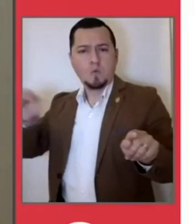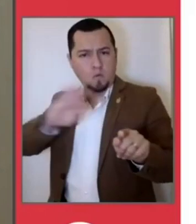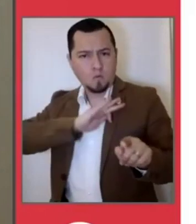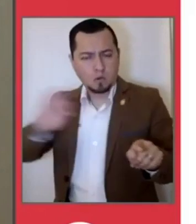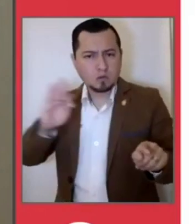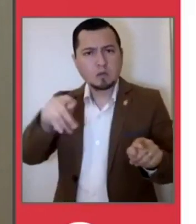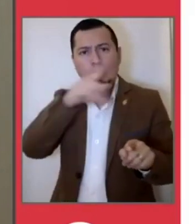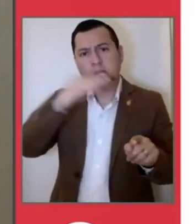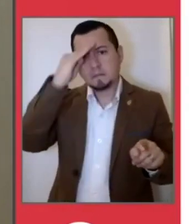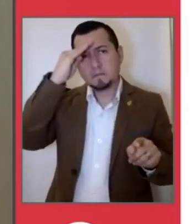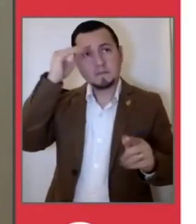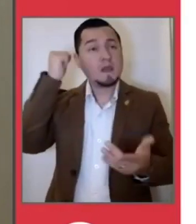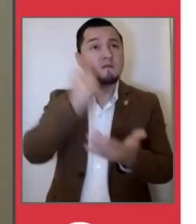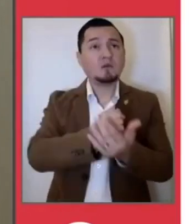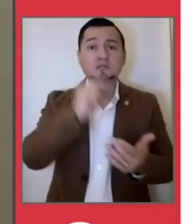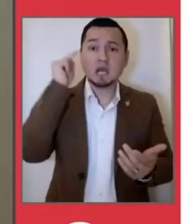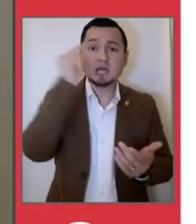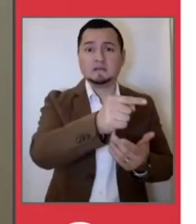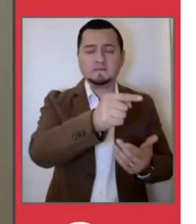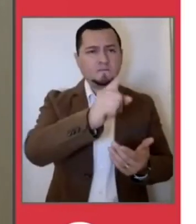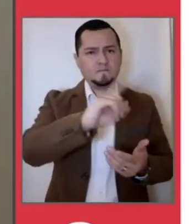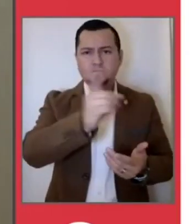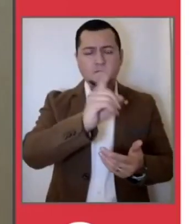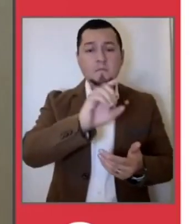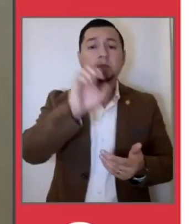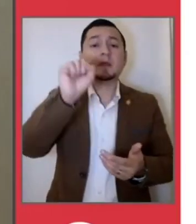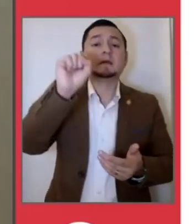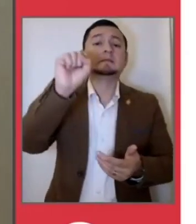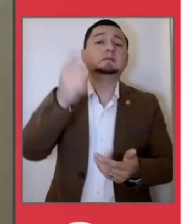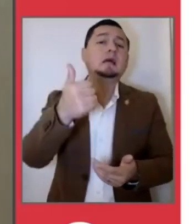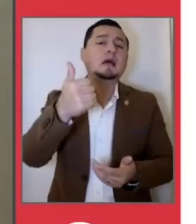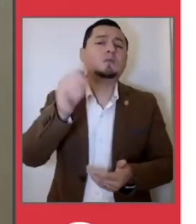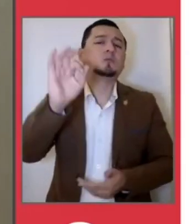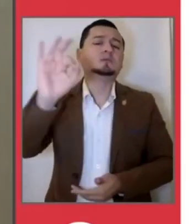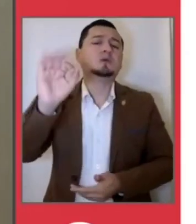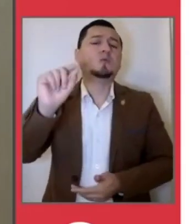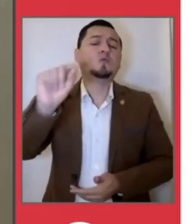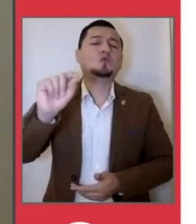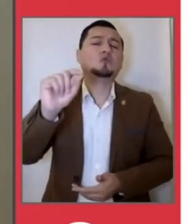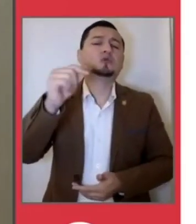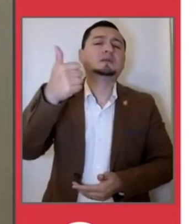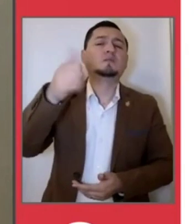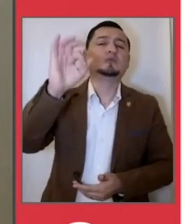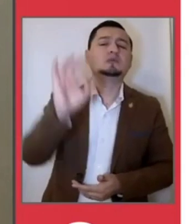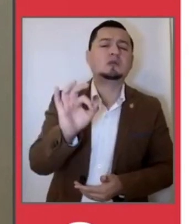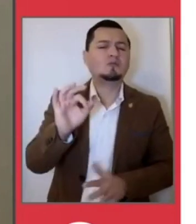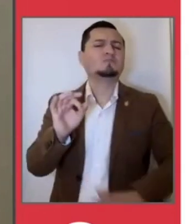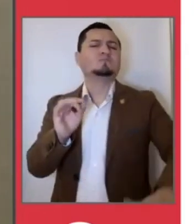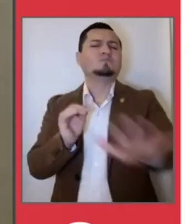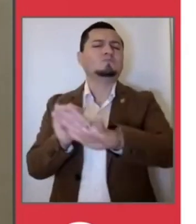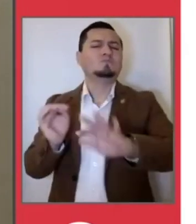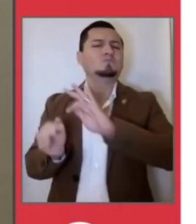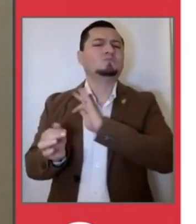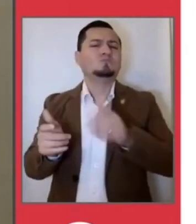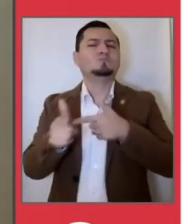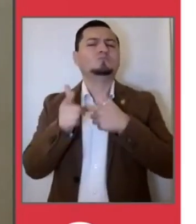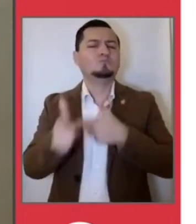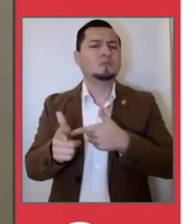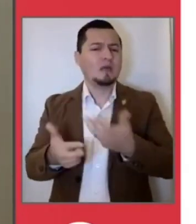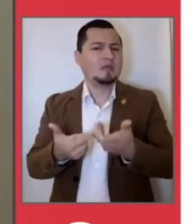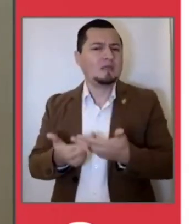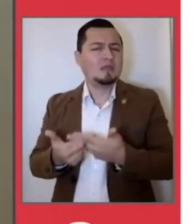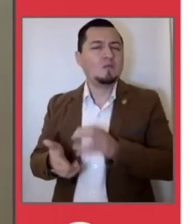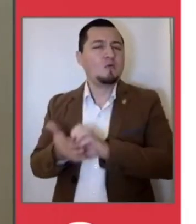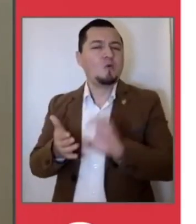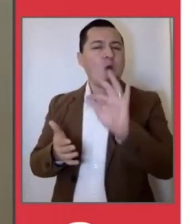Necesitamos que se entienda que aunque la ocupación que tenemos es del 66.6% en el área metropolitana de Guadalajara, lo que es